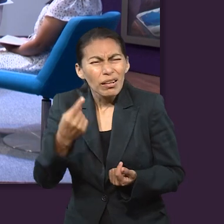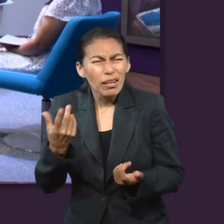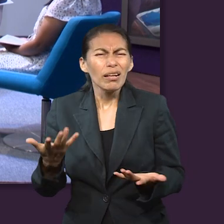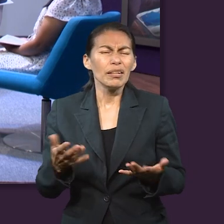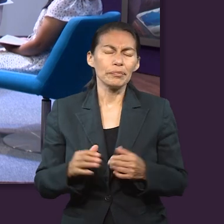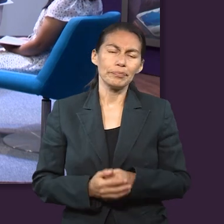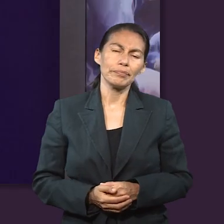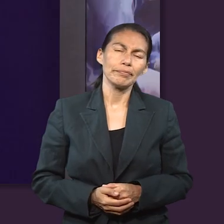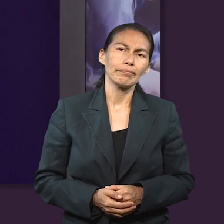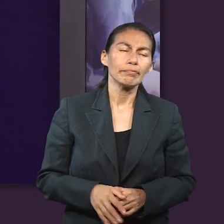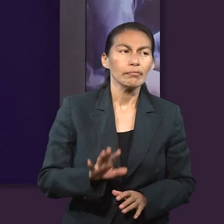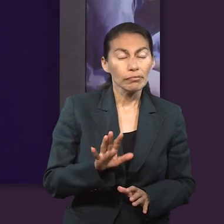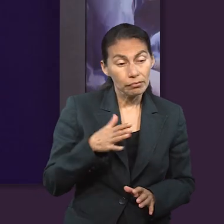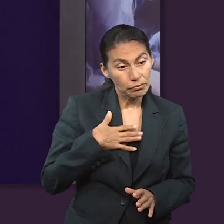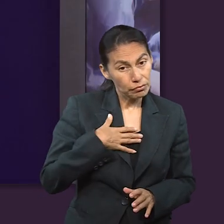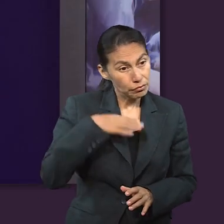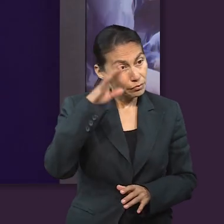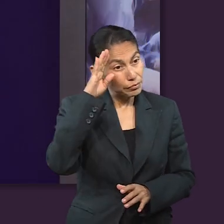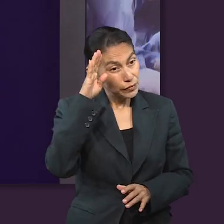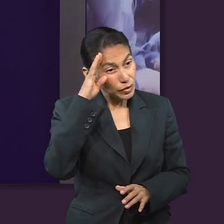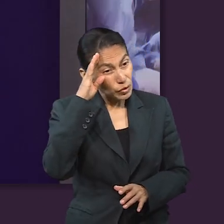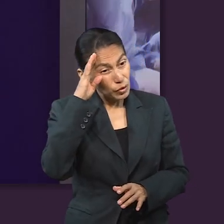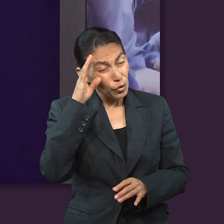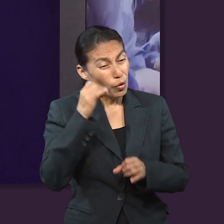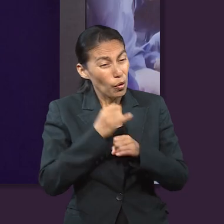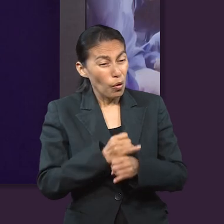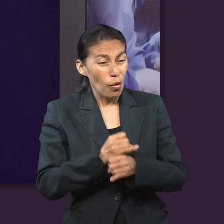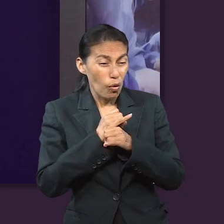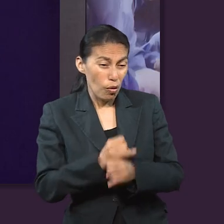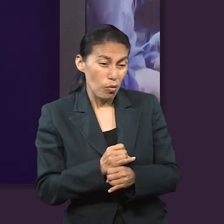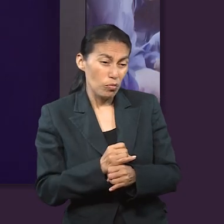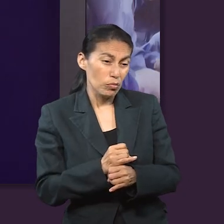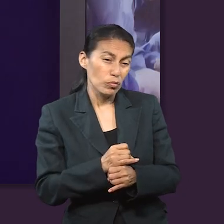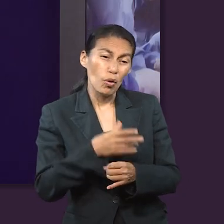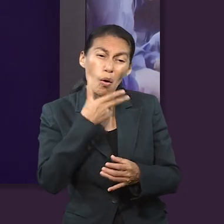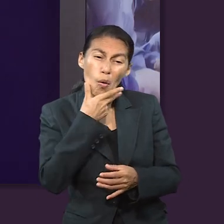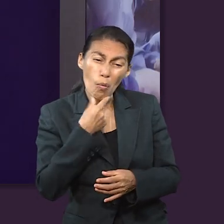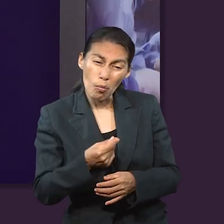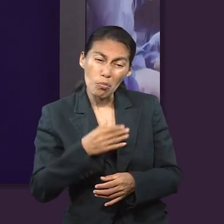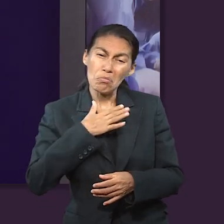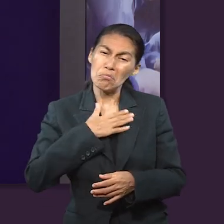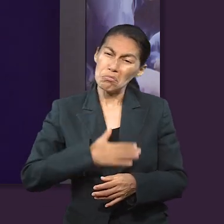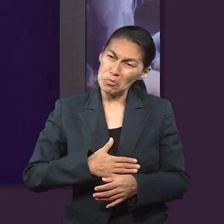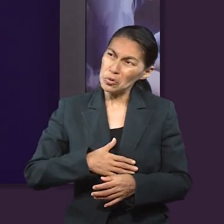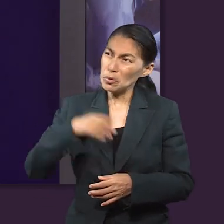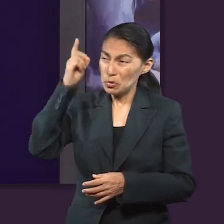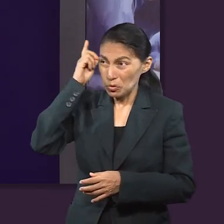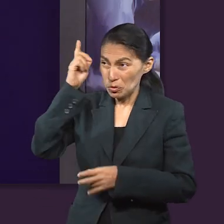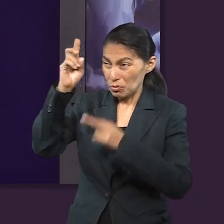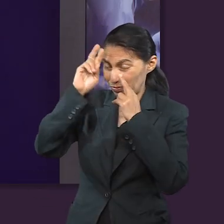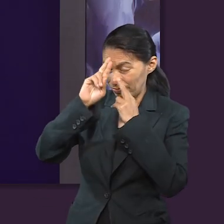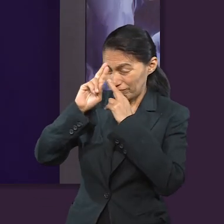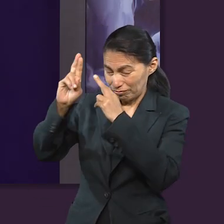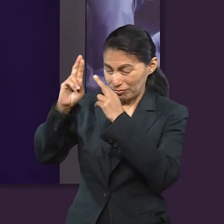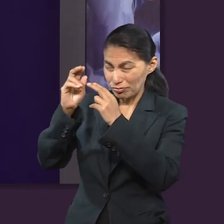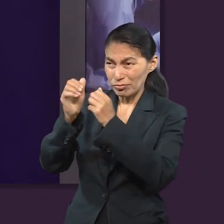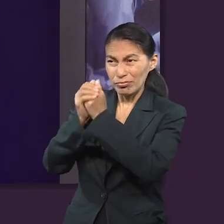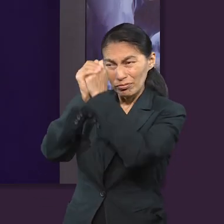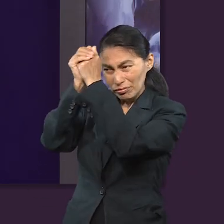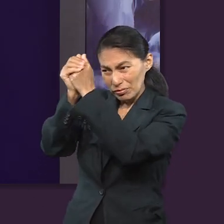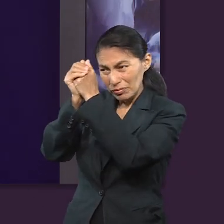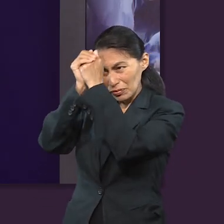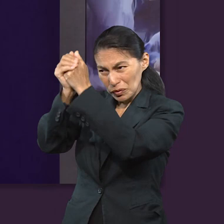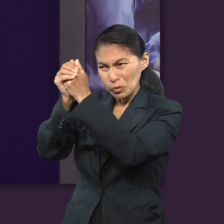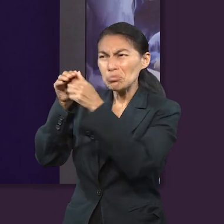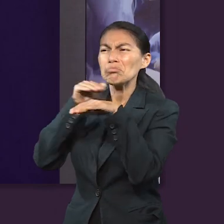Pues yo creo que Job como un hombre justo que adoraba a Dios,